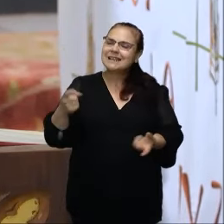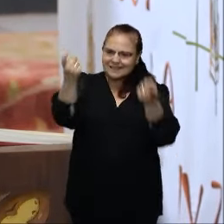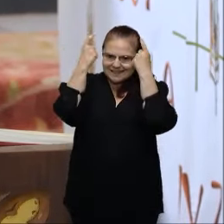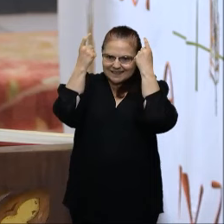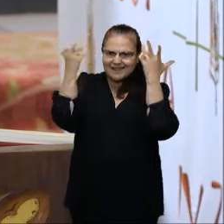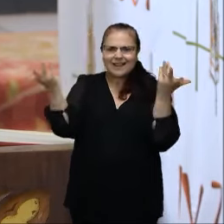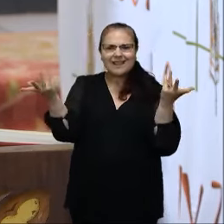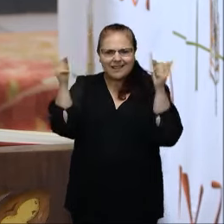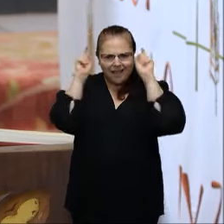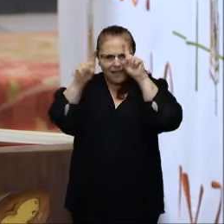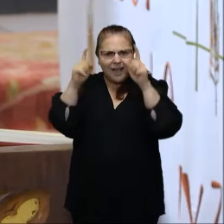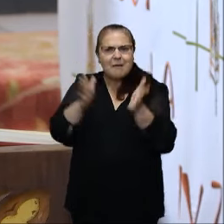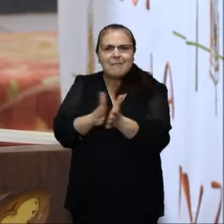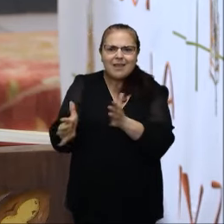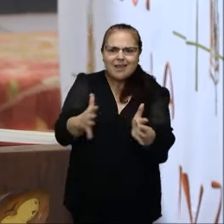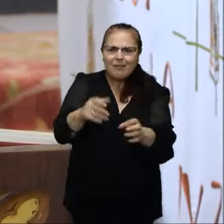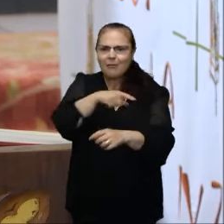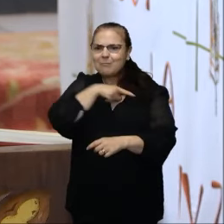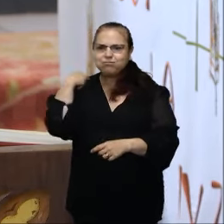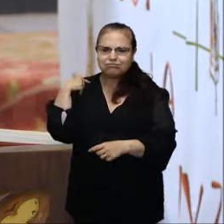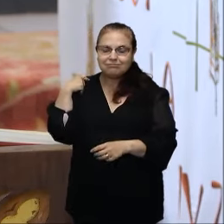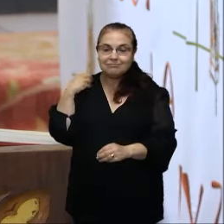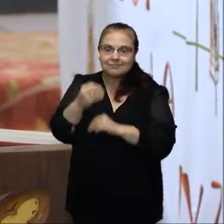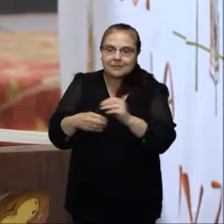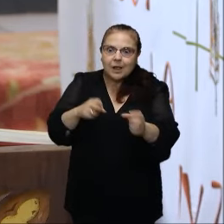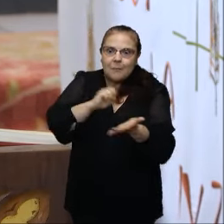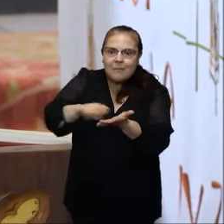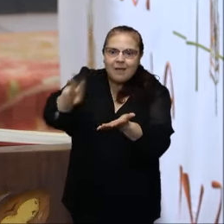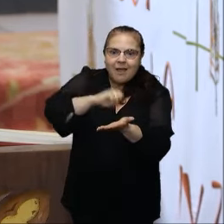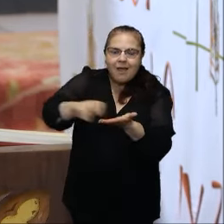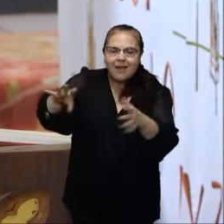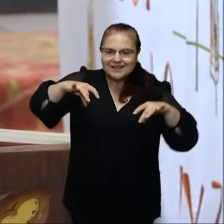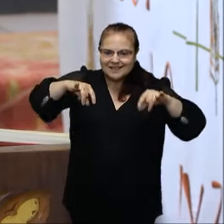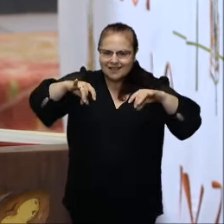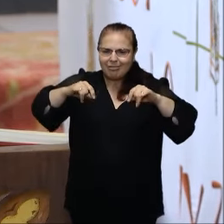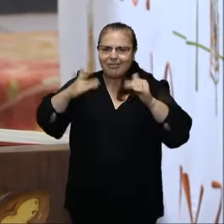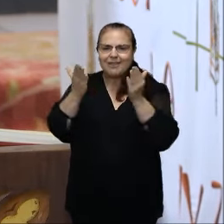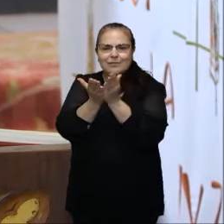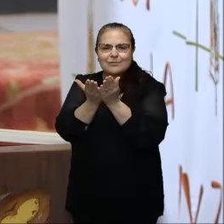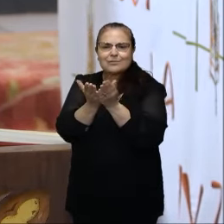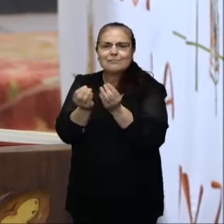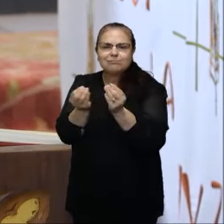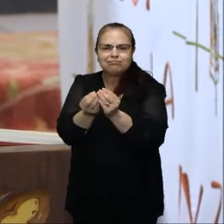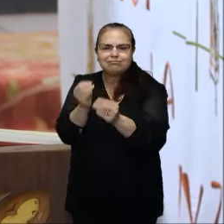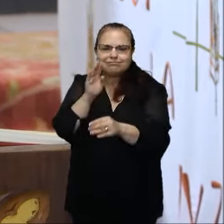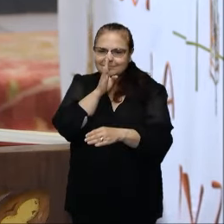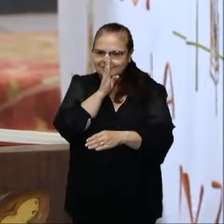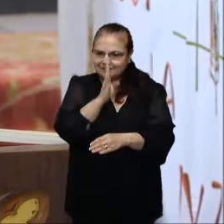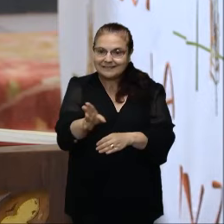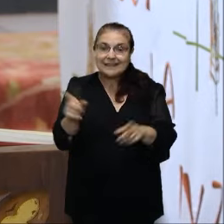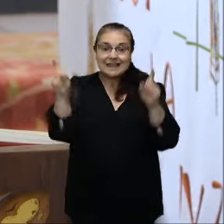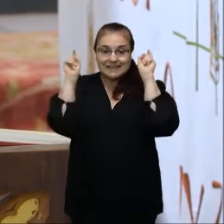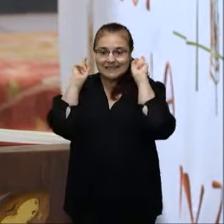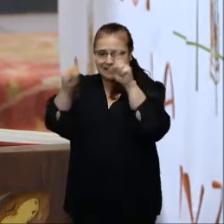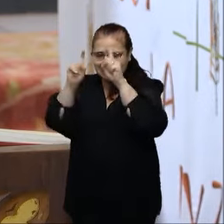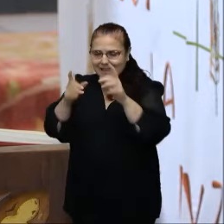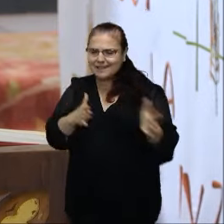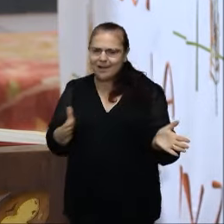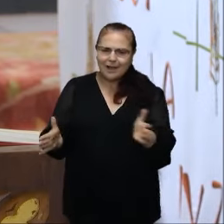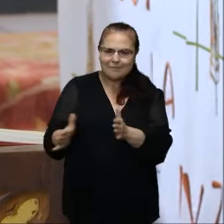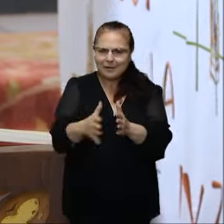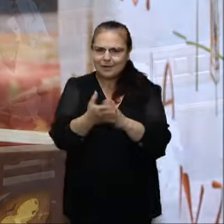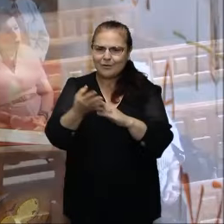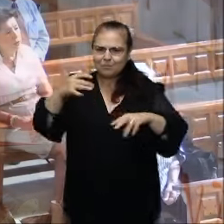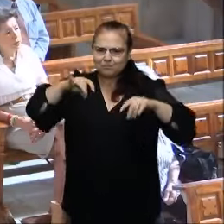camino a los pecadores. Hace caminar a los humildes con rectitud. Enseña su camino a los humildes.